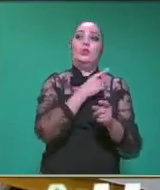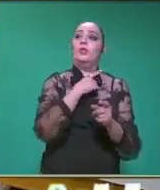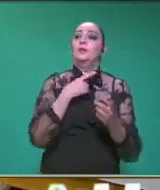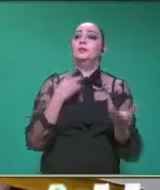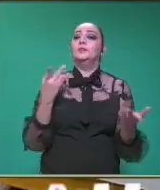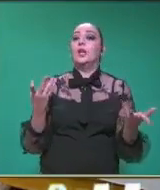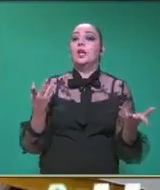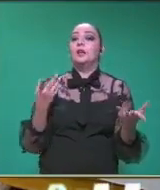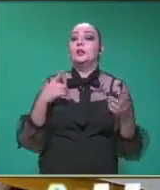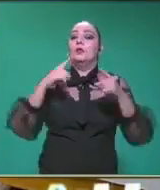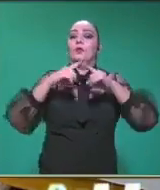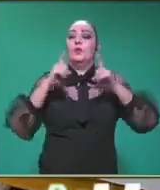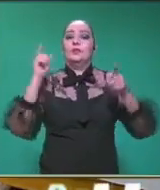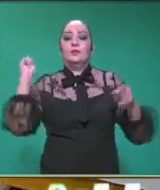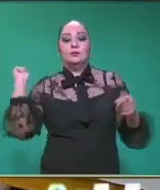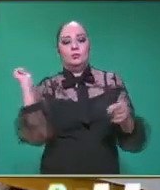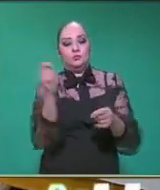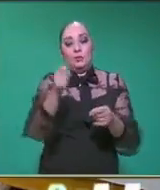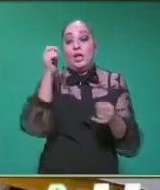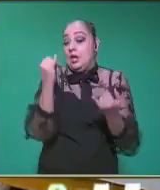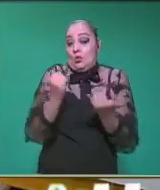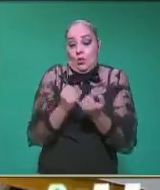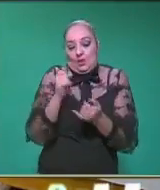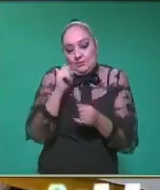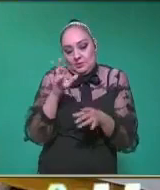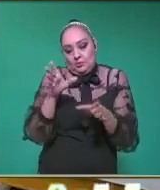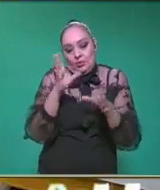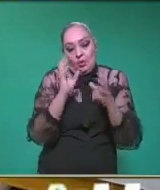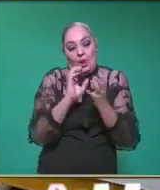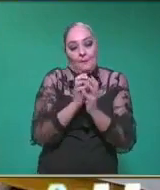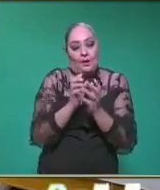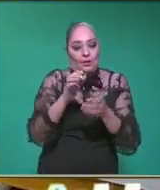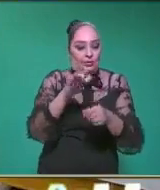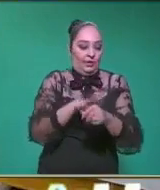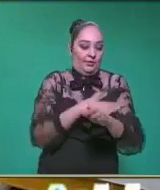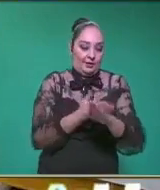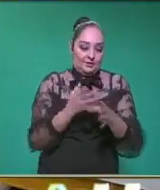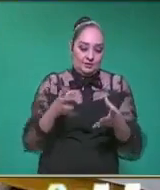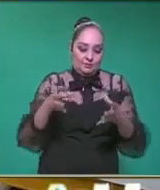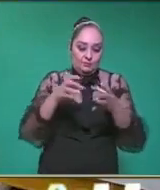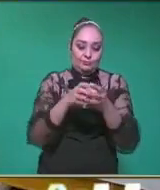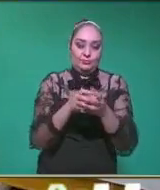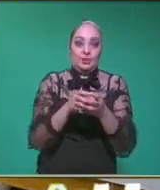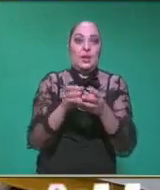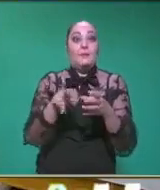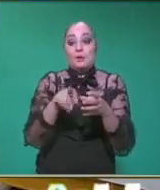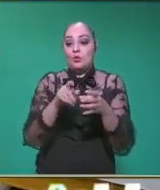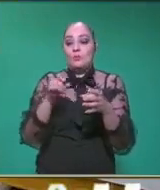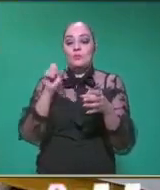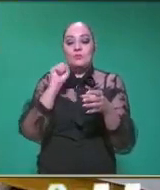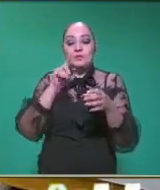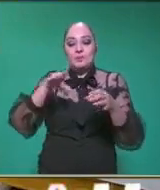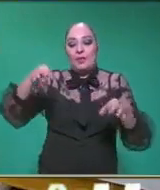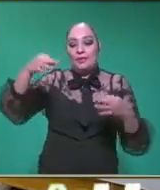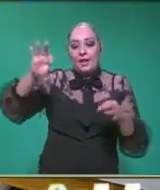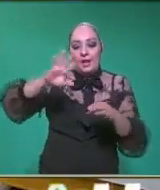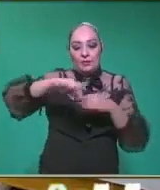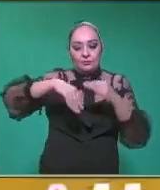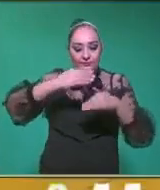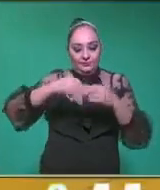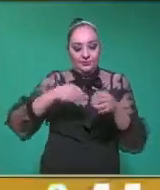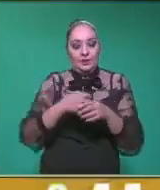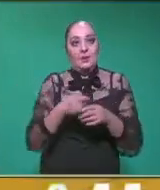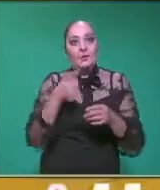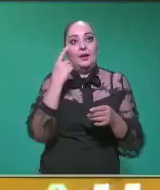diferentes lanzamientos con la pelotita de calcetín. Va a intentar que la